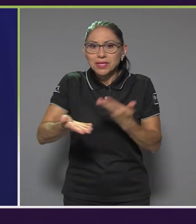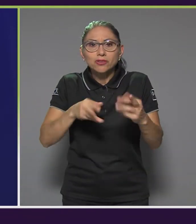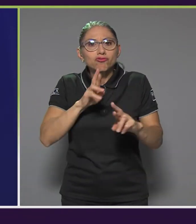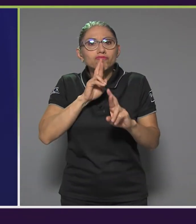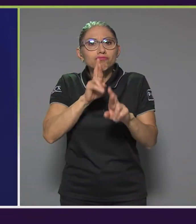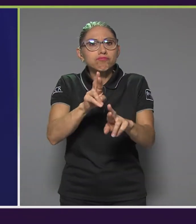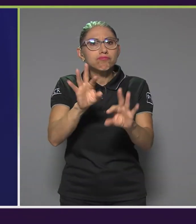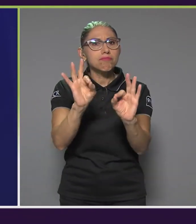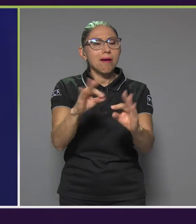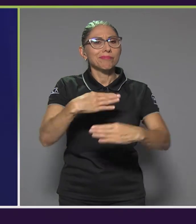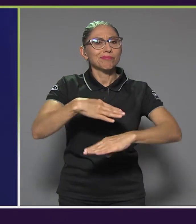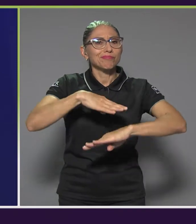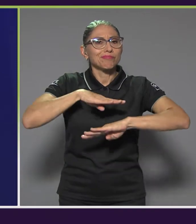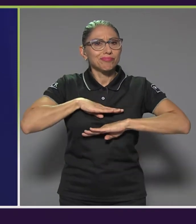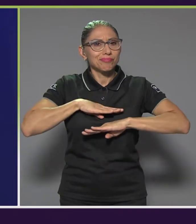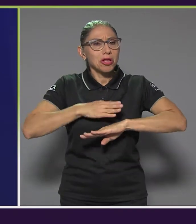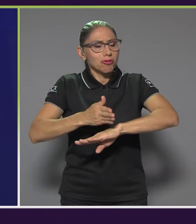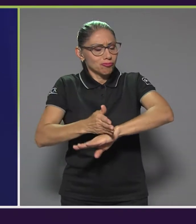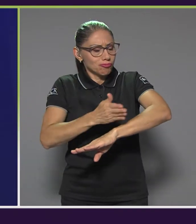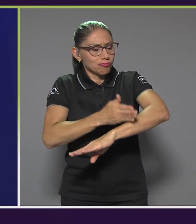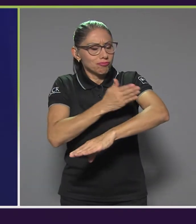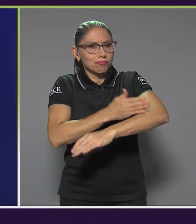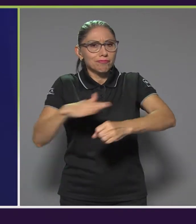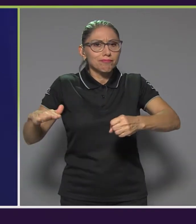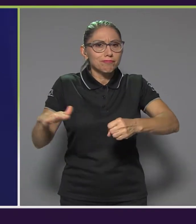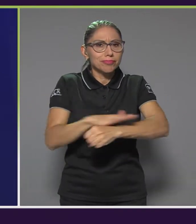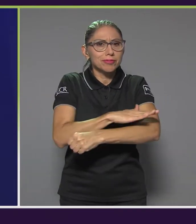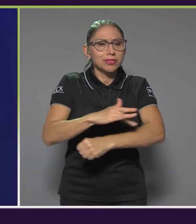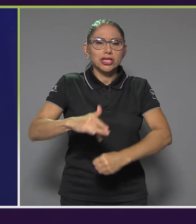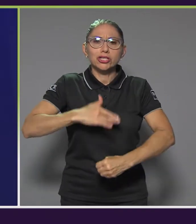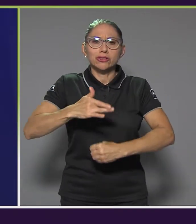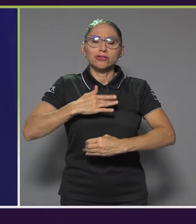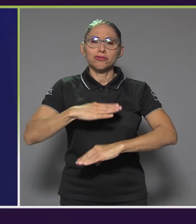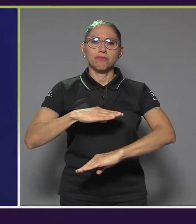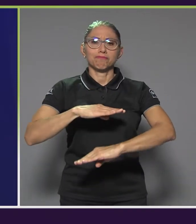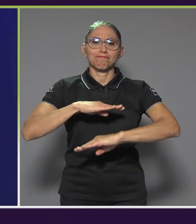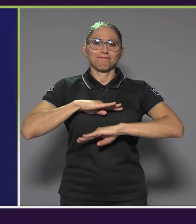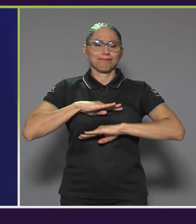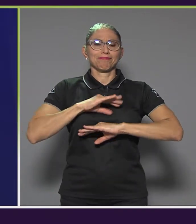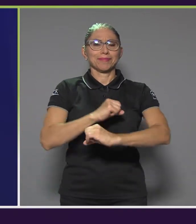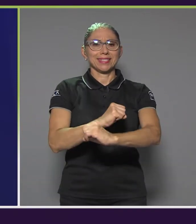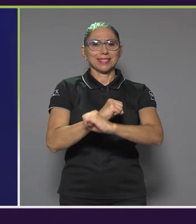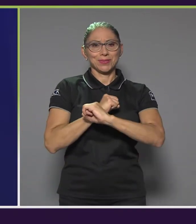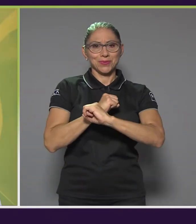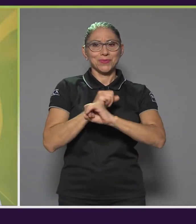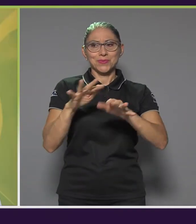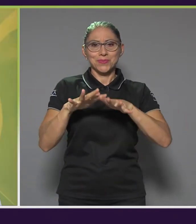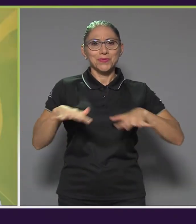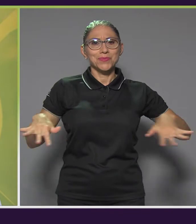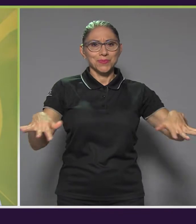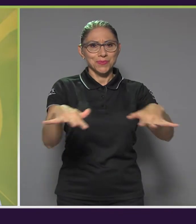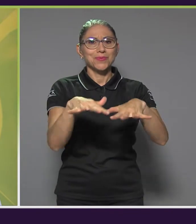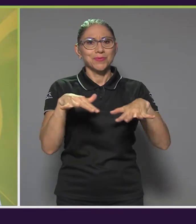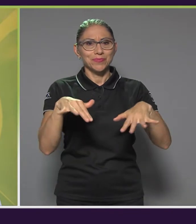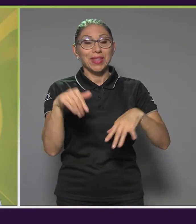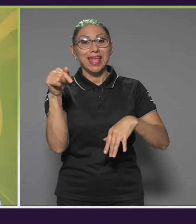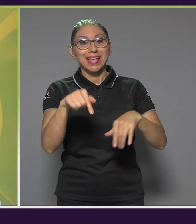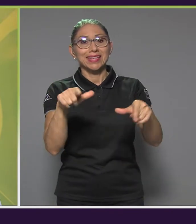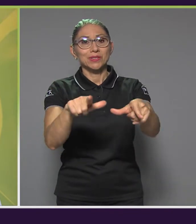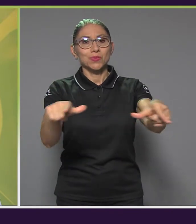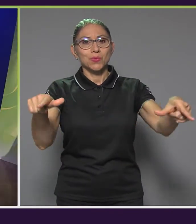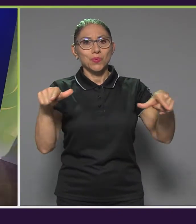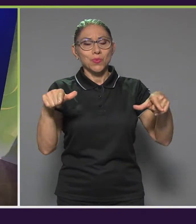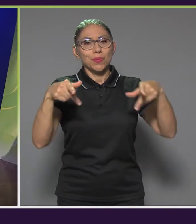Creces de manera integral y el bienestar es seguro en este espacio, ¿verdad? Es un lugar que te